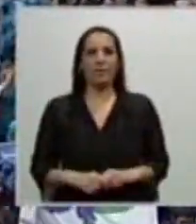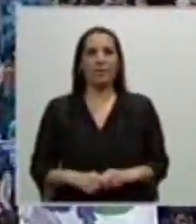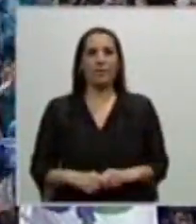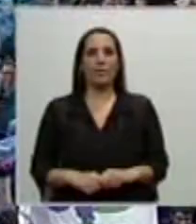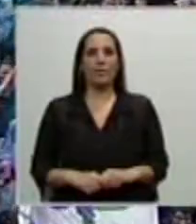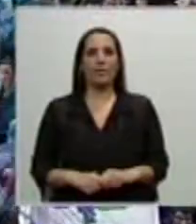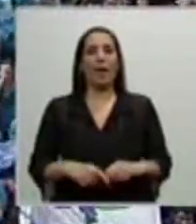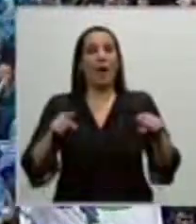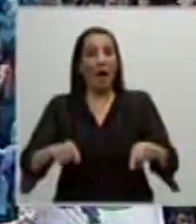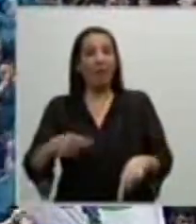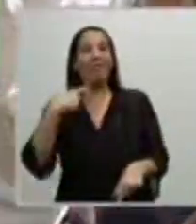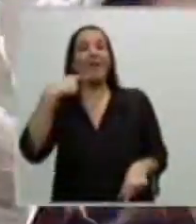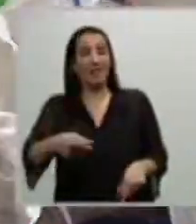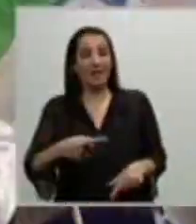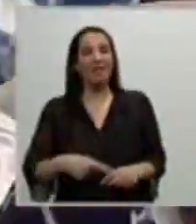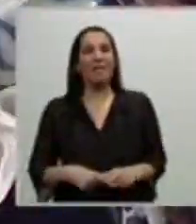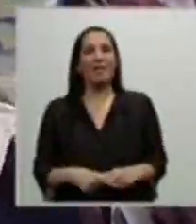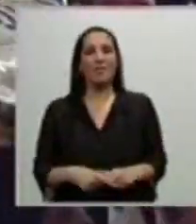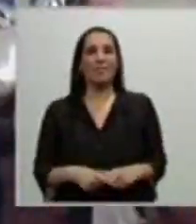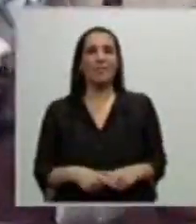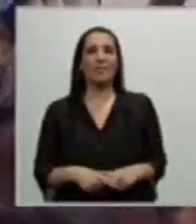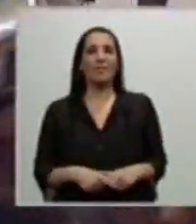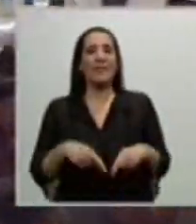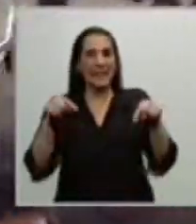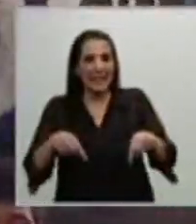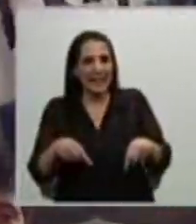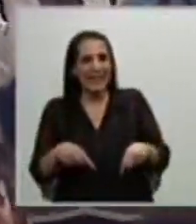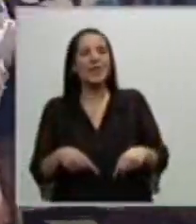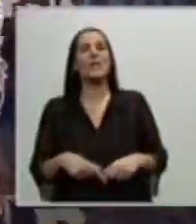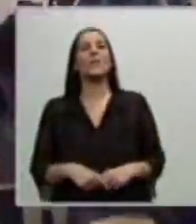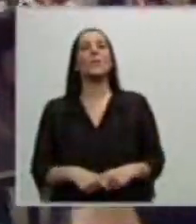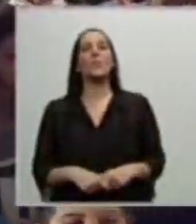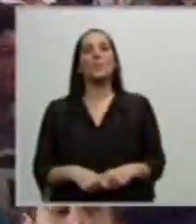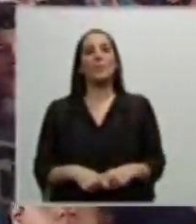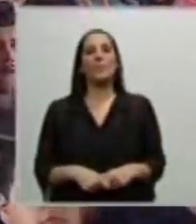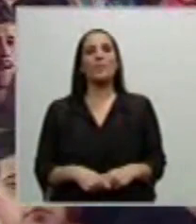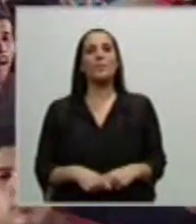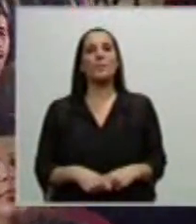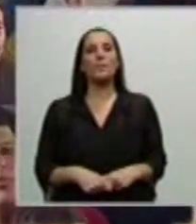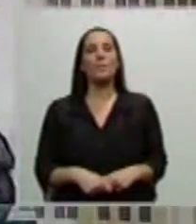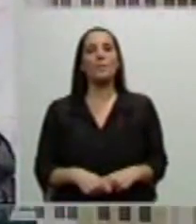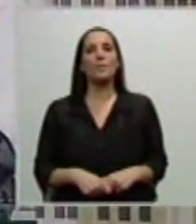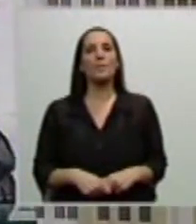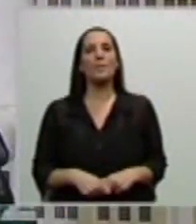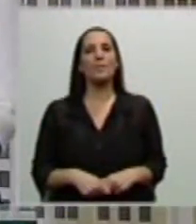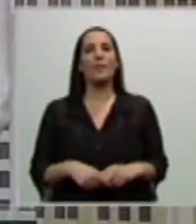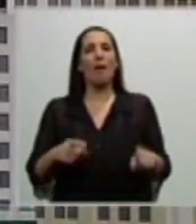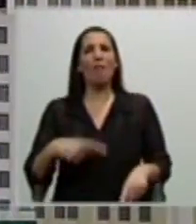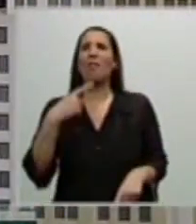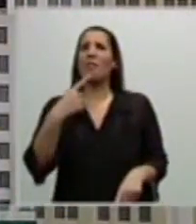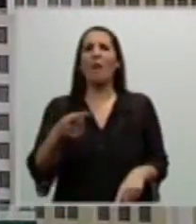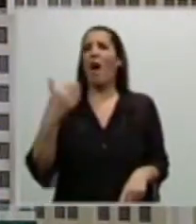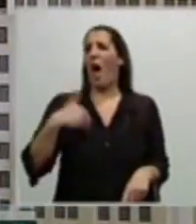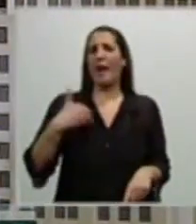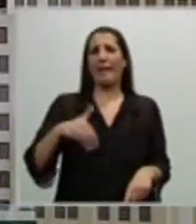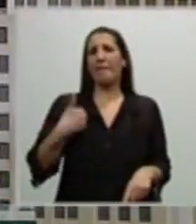Y esto no quiere decir que la Argentina no siga y